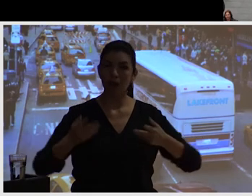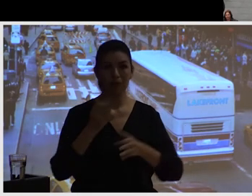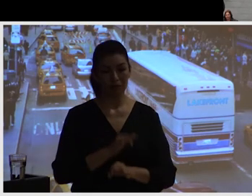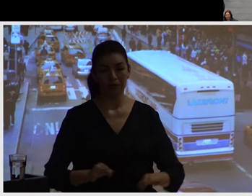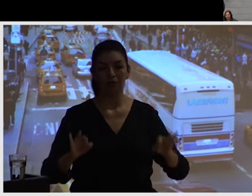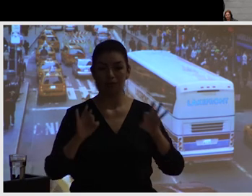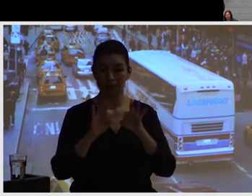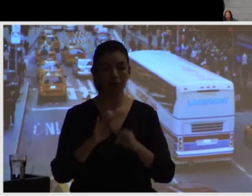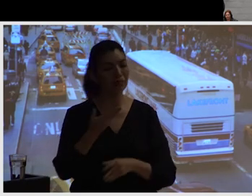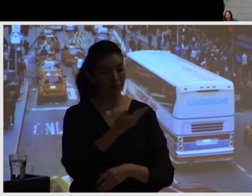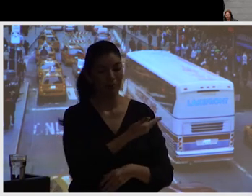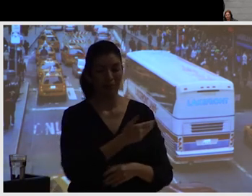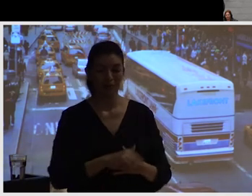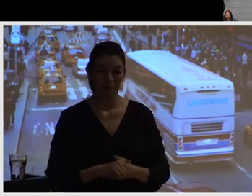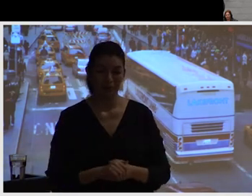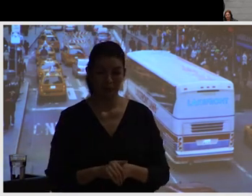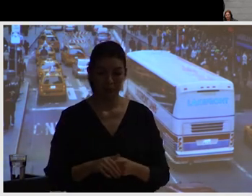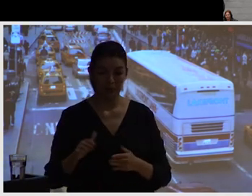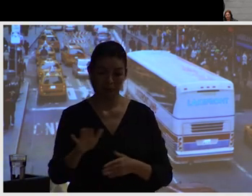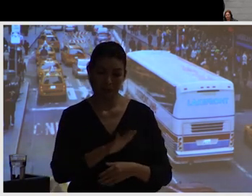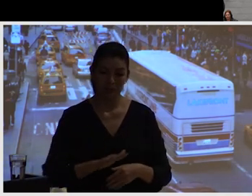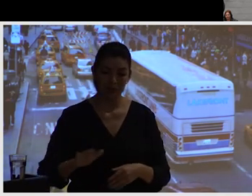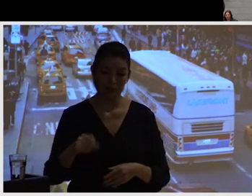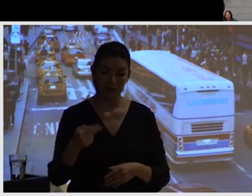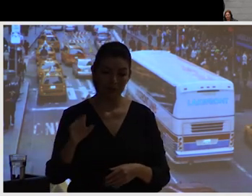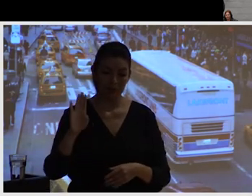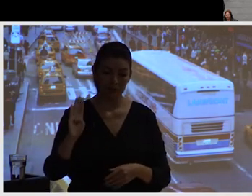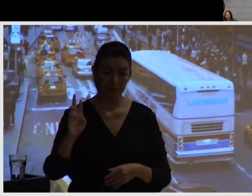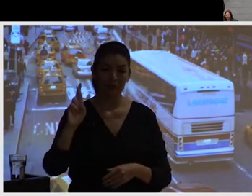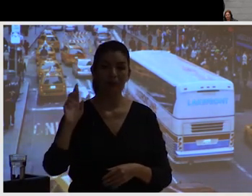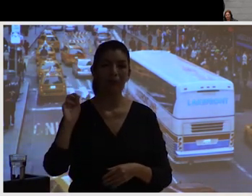que después ha llevado a la creación de los pilotos